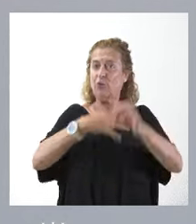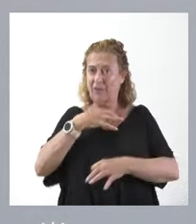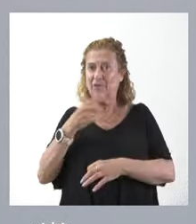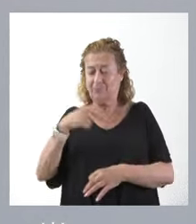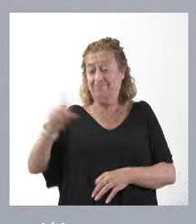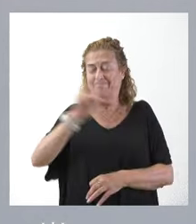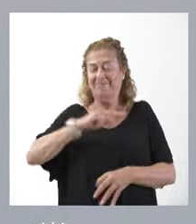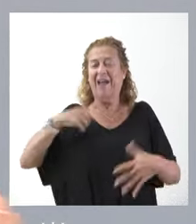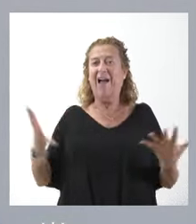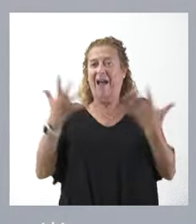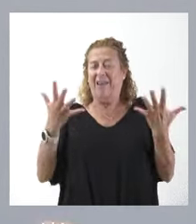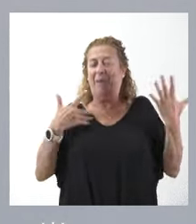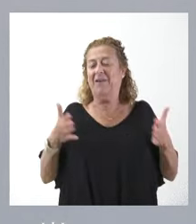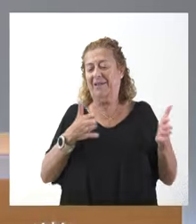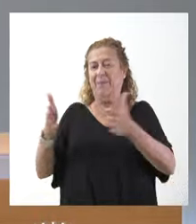nos anima en esa dirección.